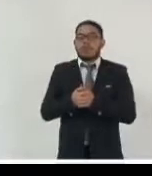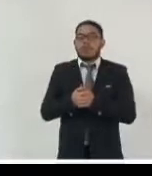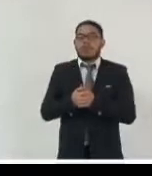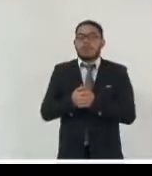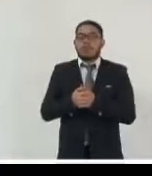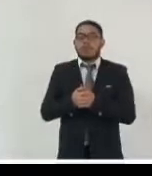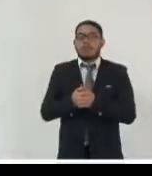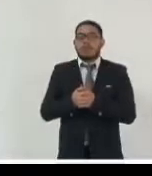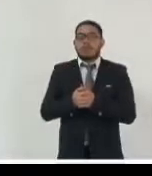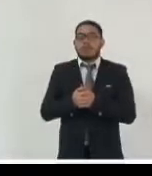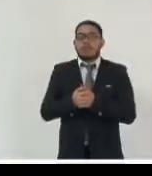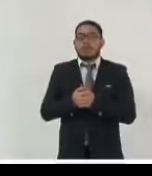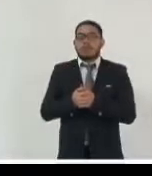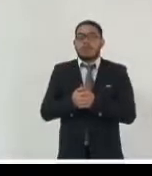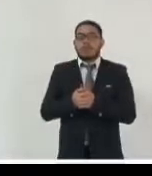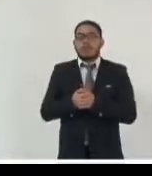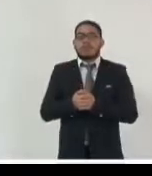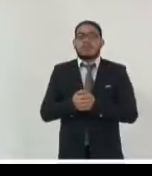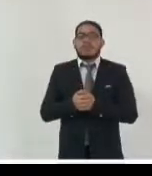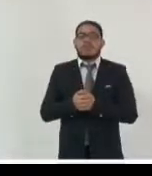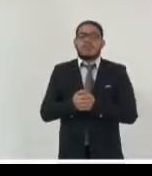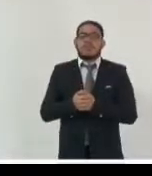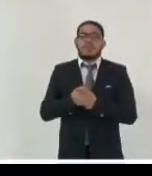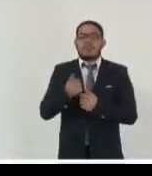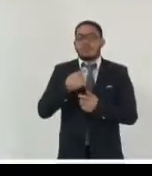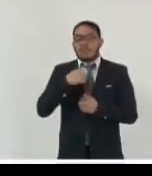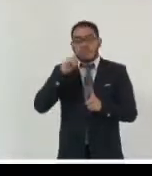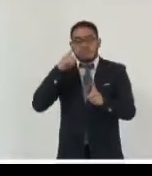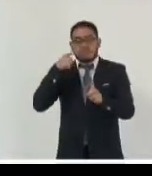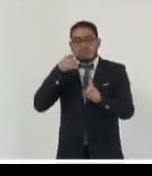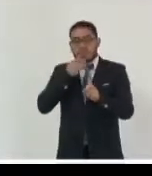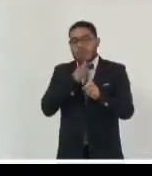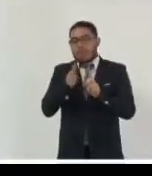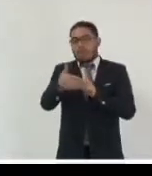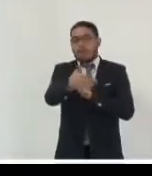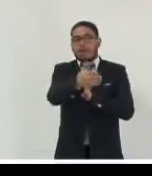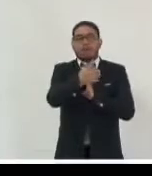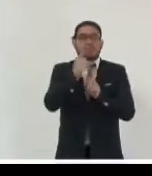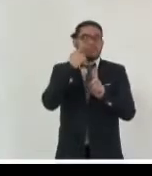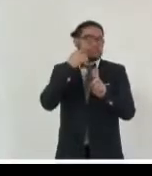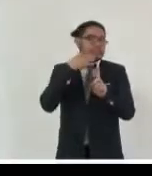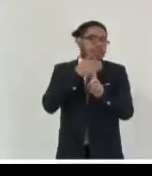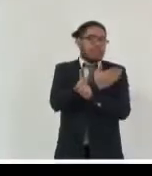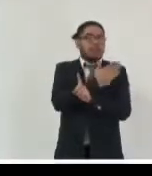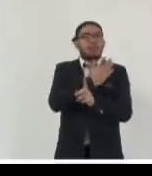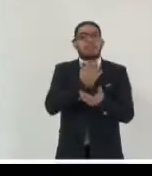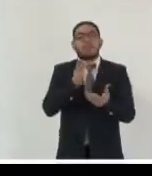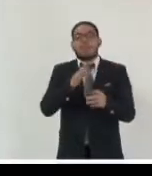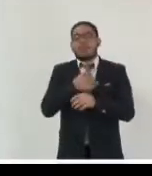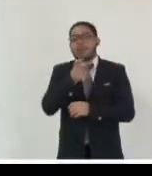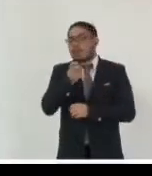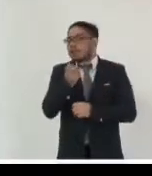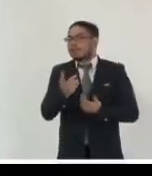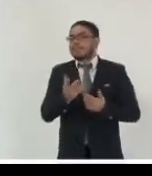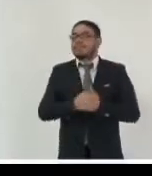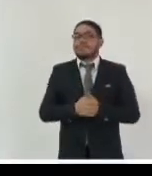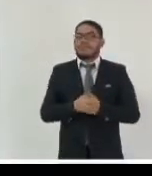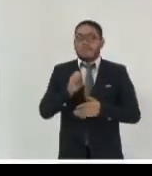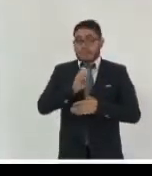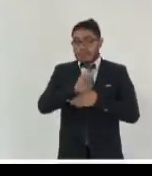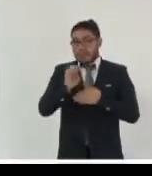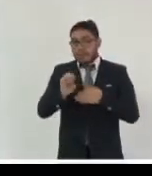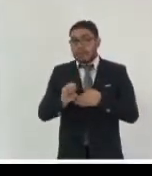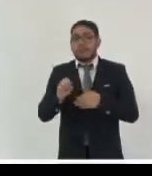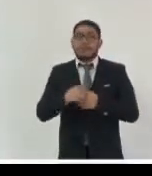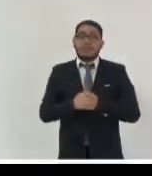lo perdemos de vista. Entonces en primer lugar cuando hablamos de administración electrónica por lo menos acá en